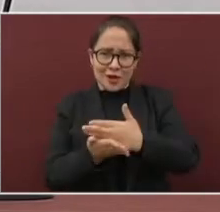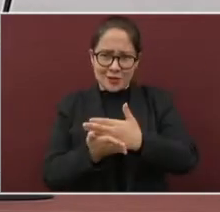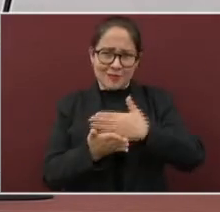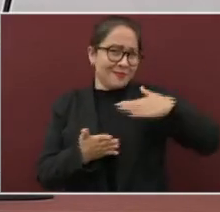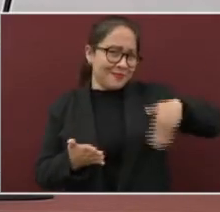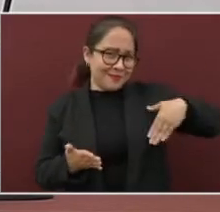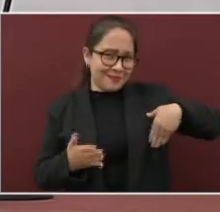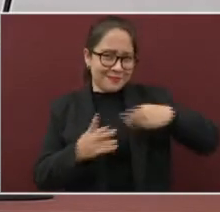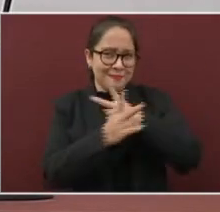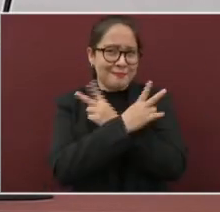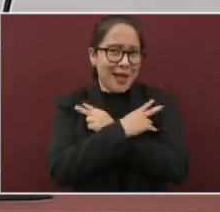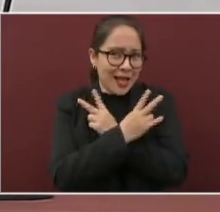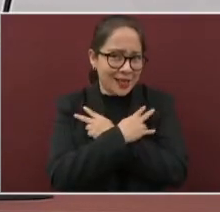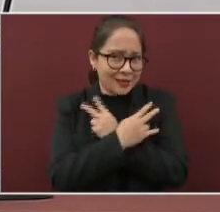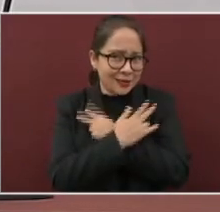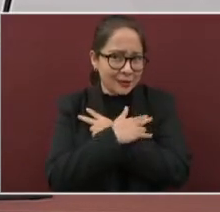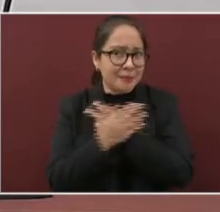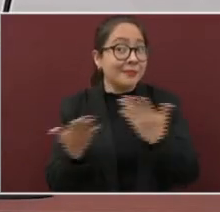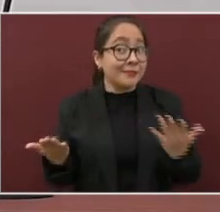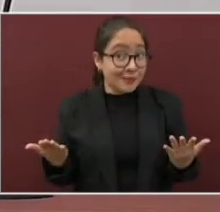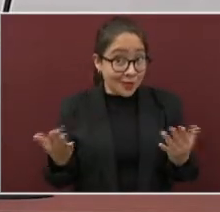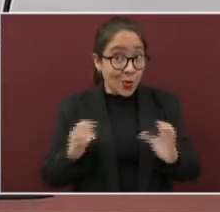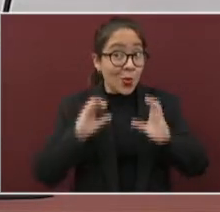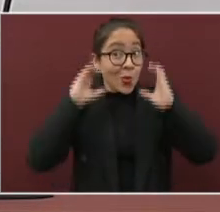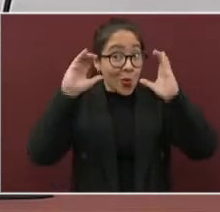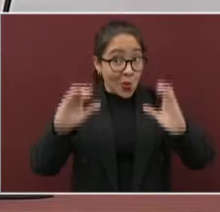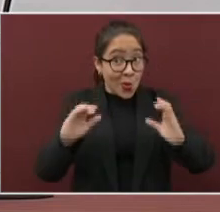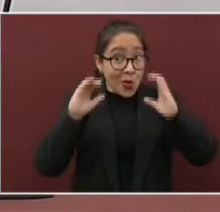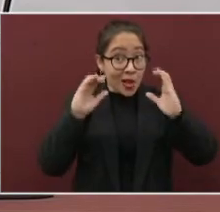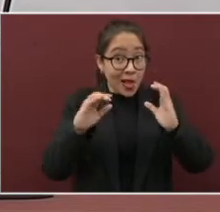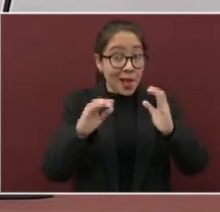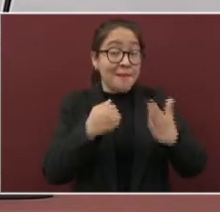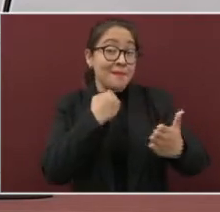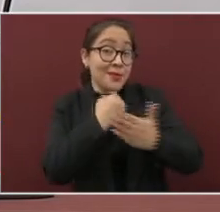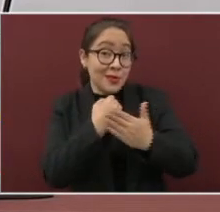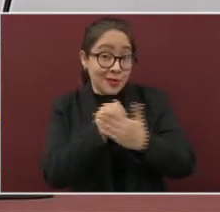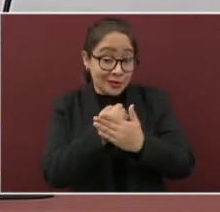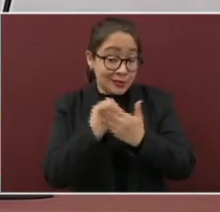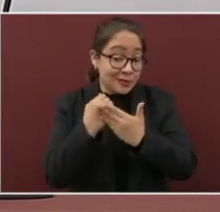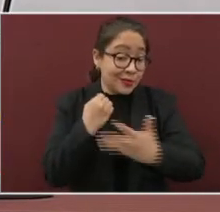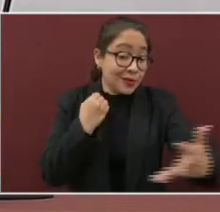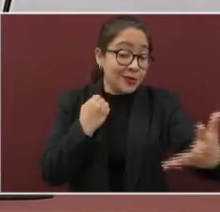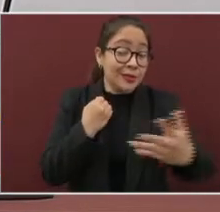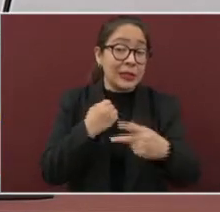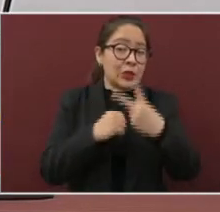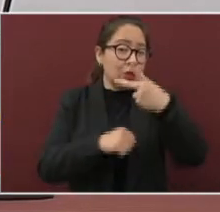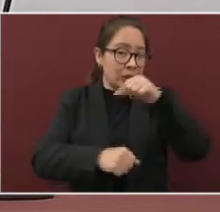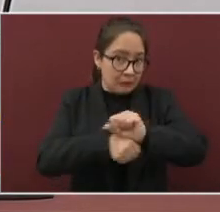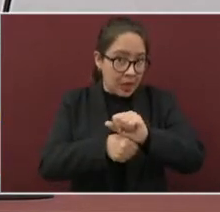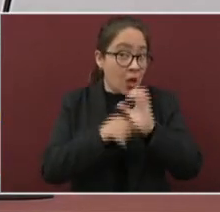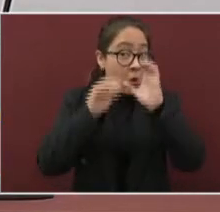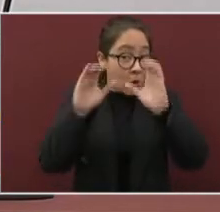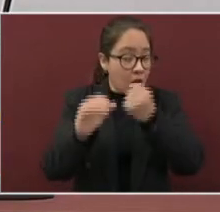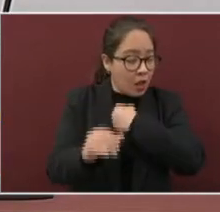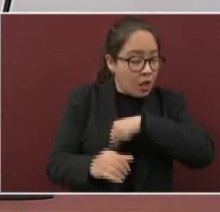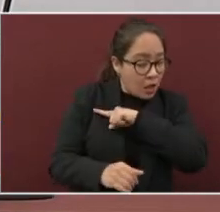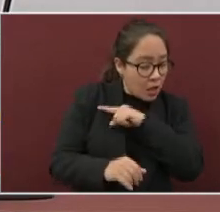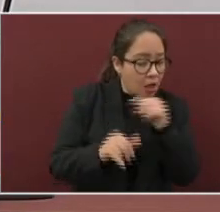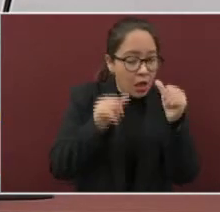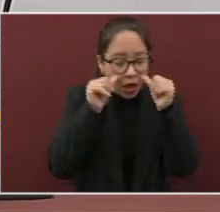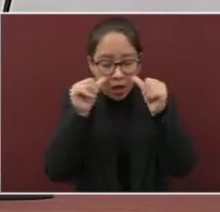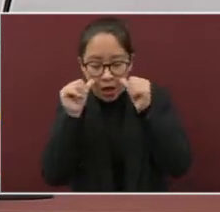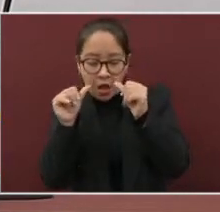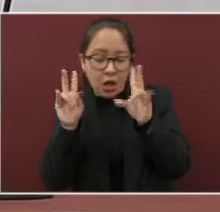días de azueto, para que en los próximos días estén muy pendientes de su estado de salud y la aparición